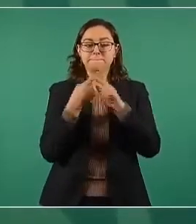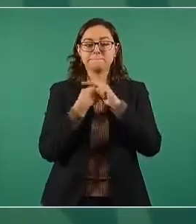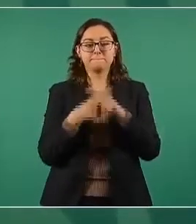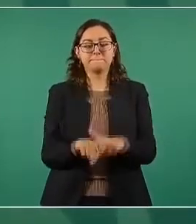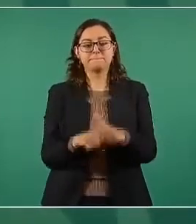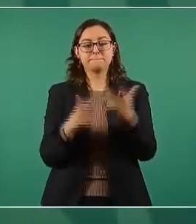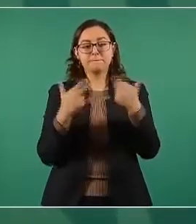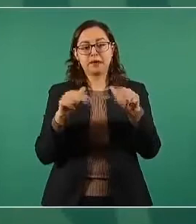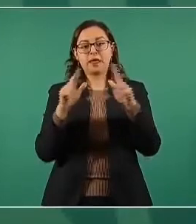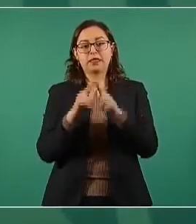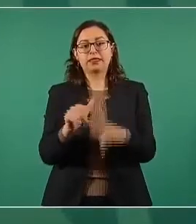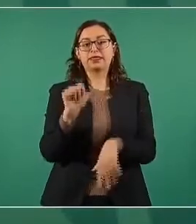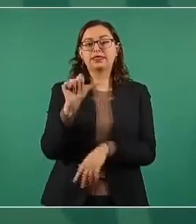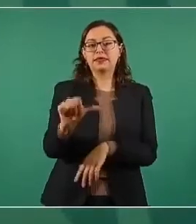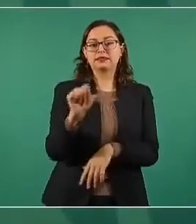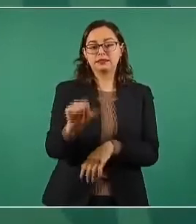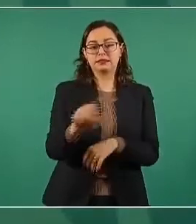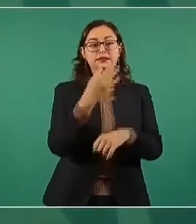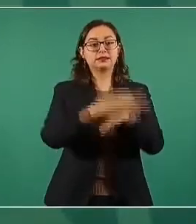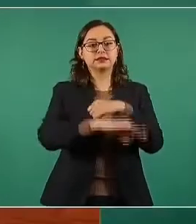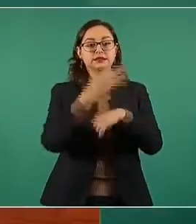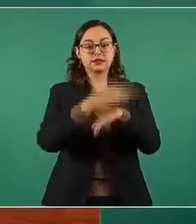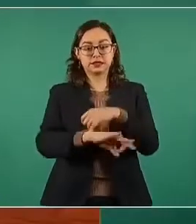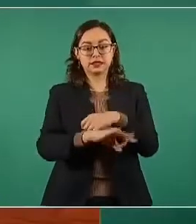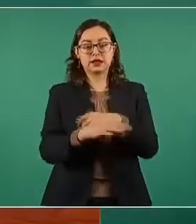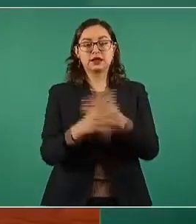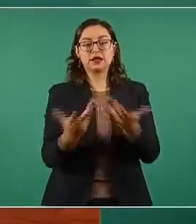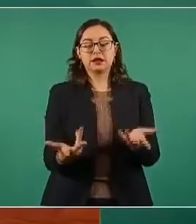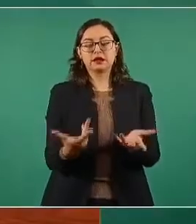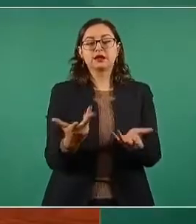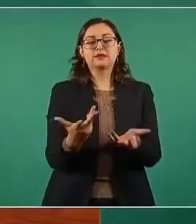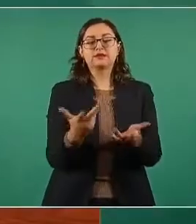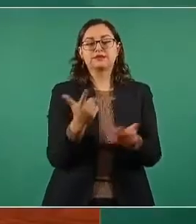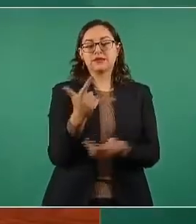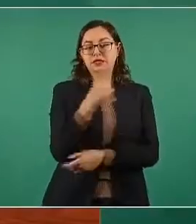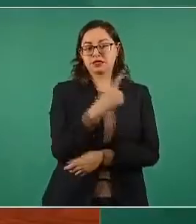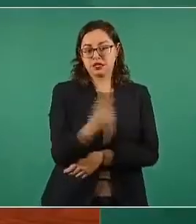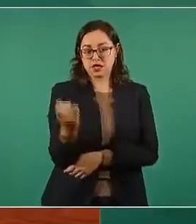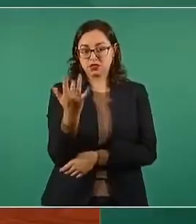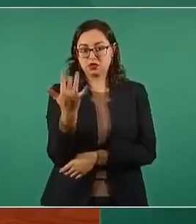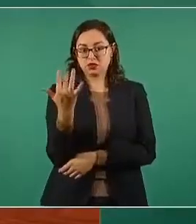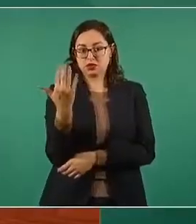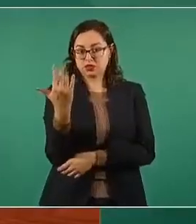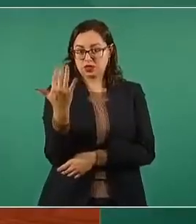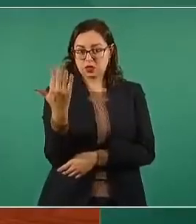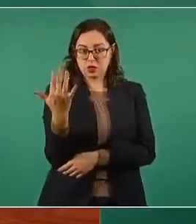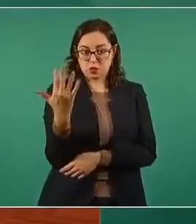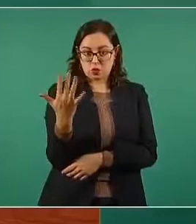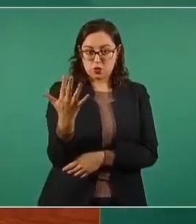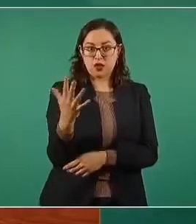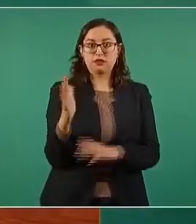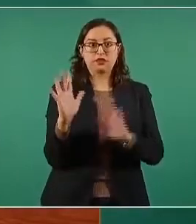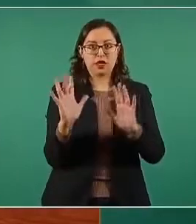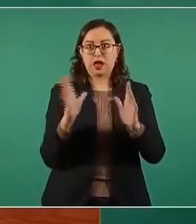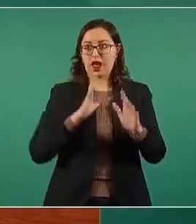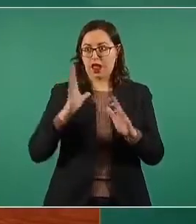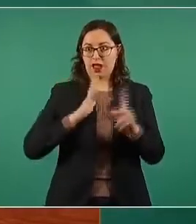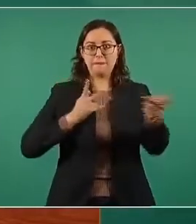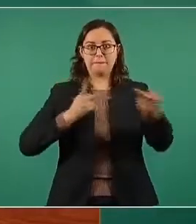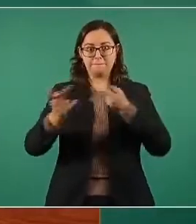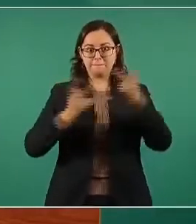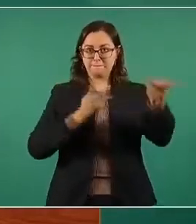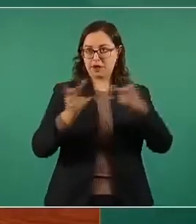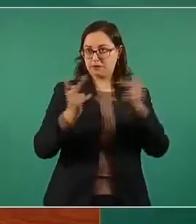Se tenían habilitados aproximadamente 150, de los cuales 16 fueron ocupados, con